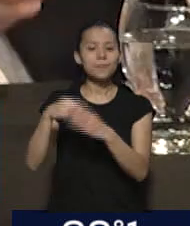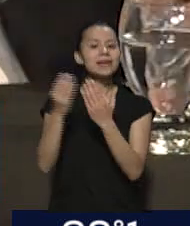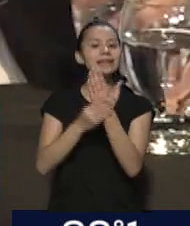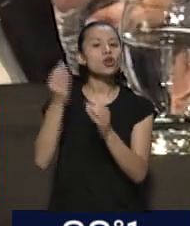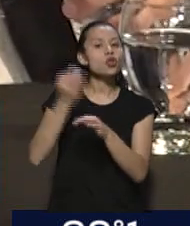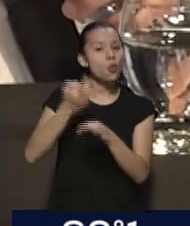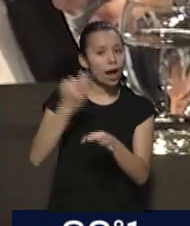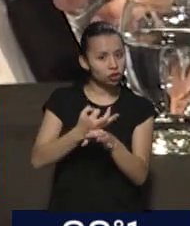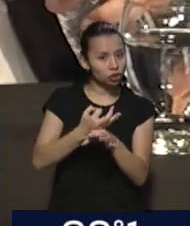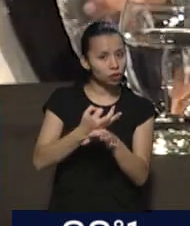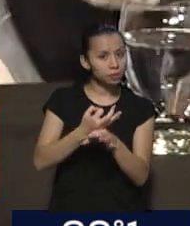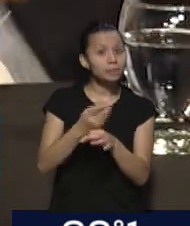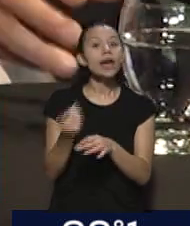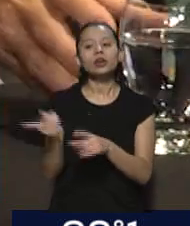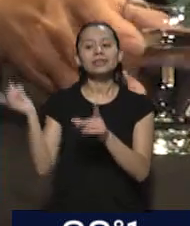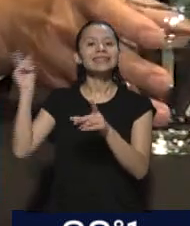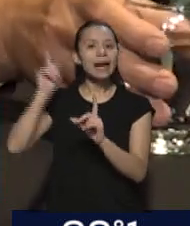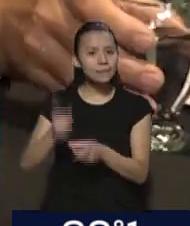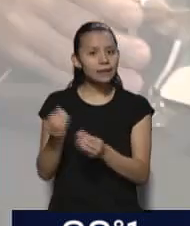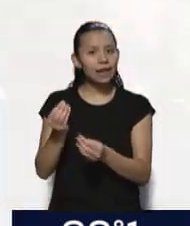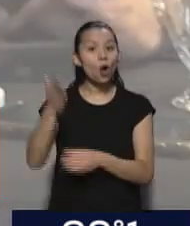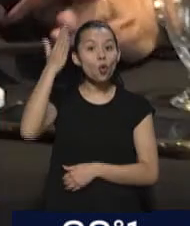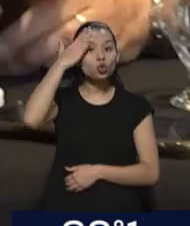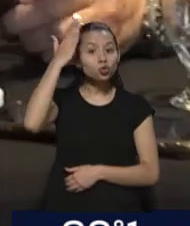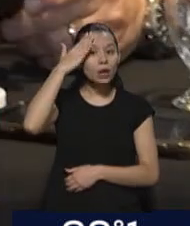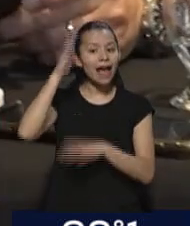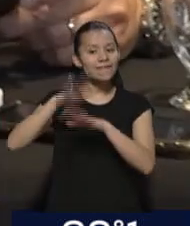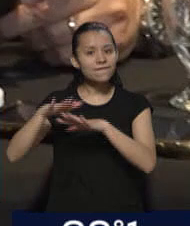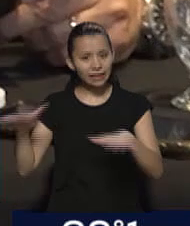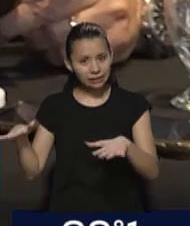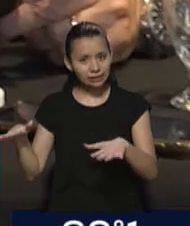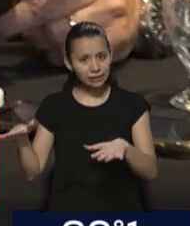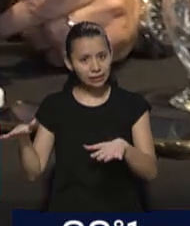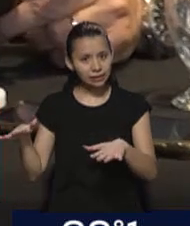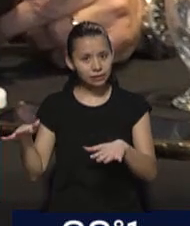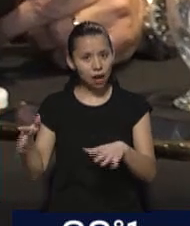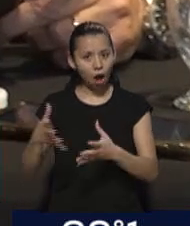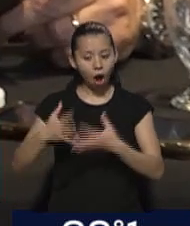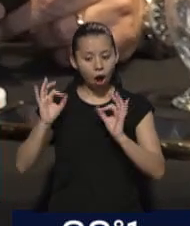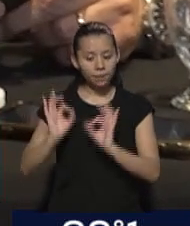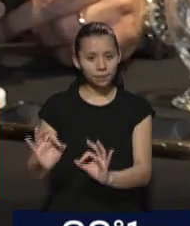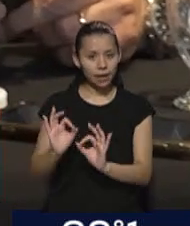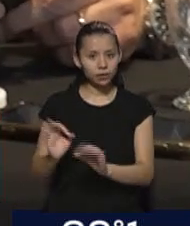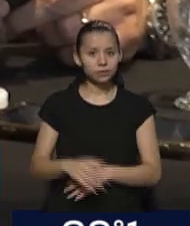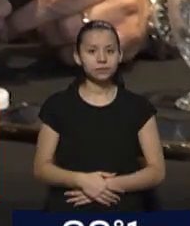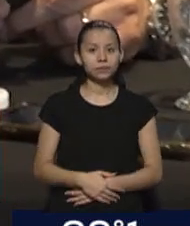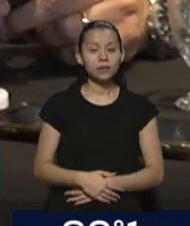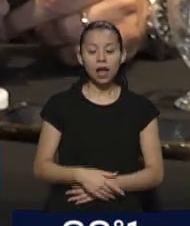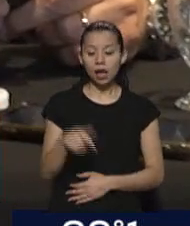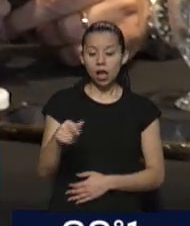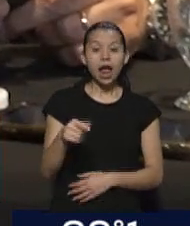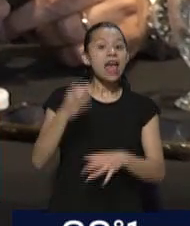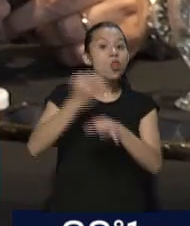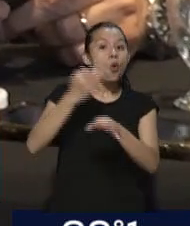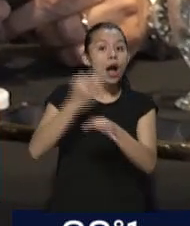pero que será de educación, cultura e infancias. Y la verdad que en materia educativa se invierte mucho, pero